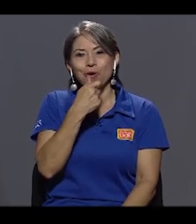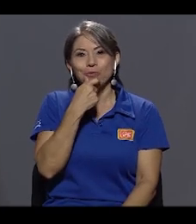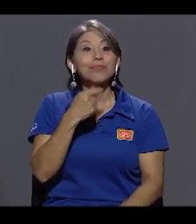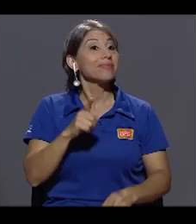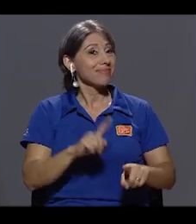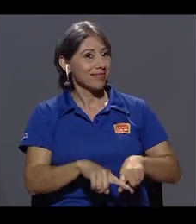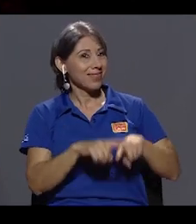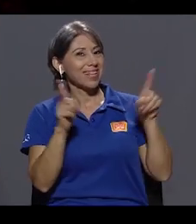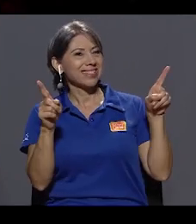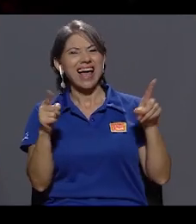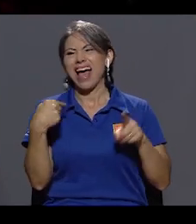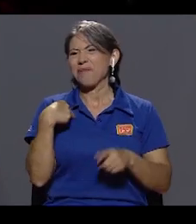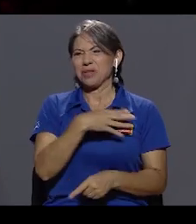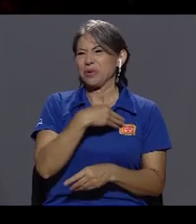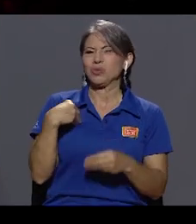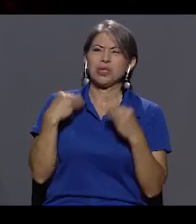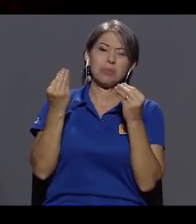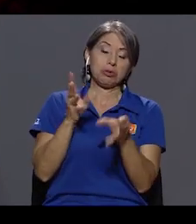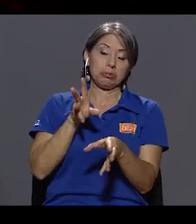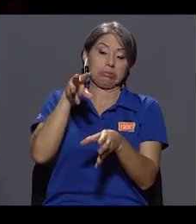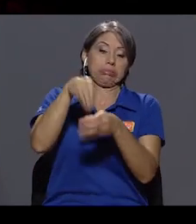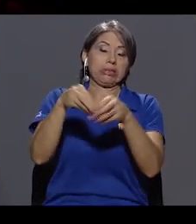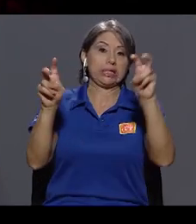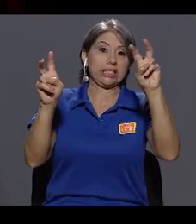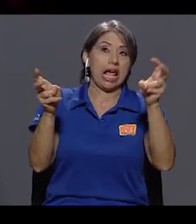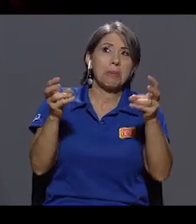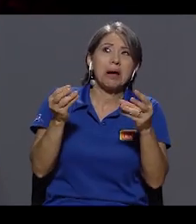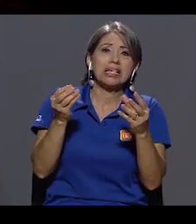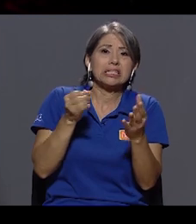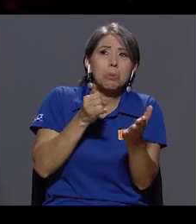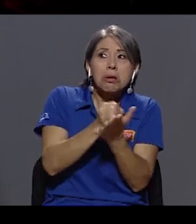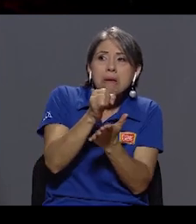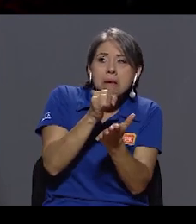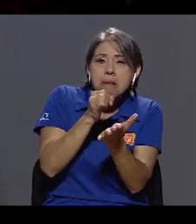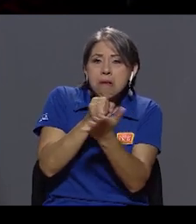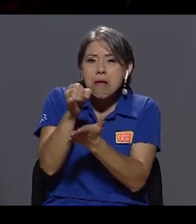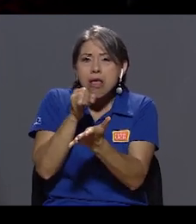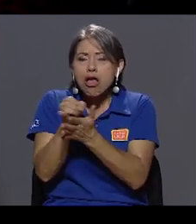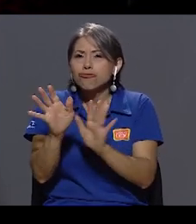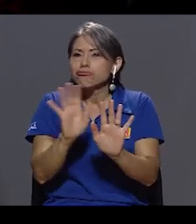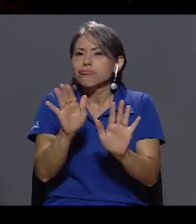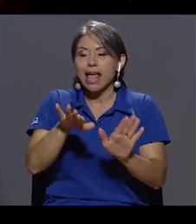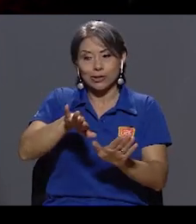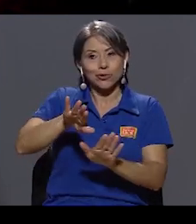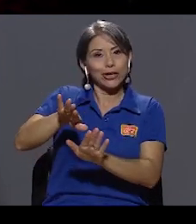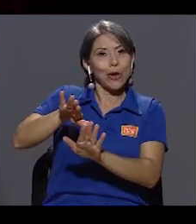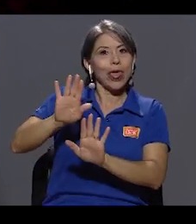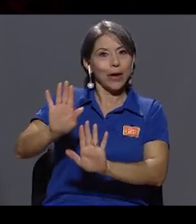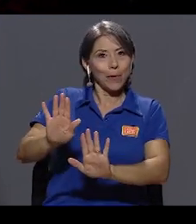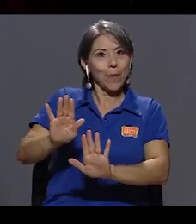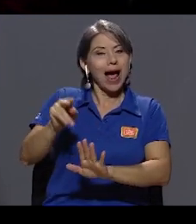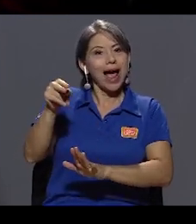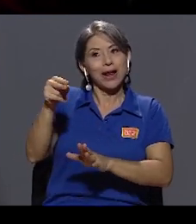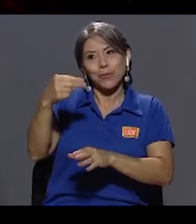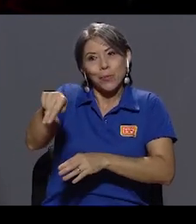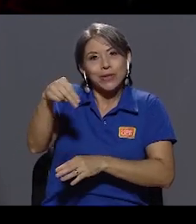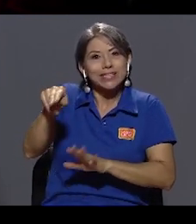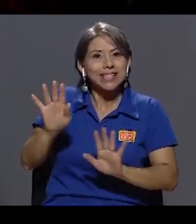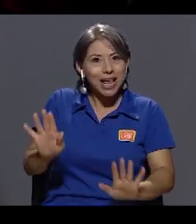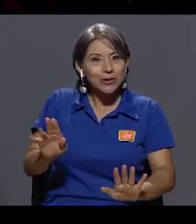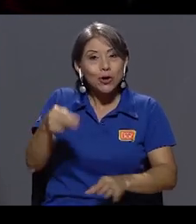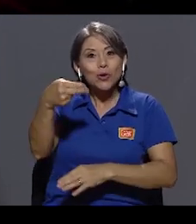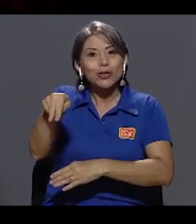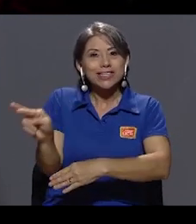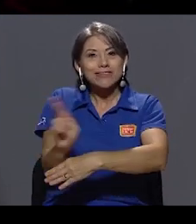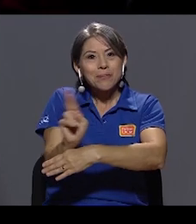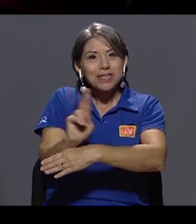gran diferencia. A mí no me gusta meterme mucho en temas muy así, investigar, ese tipo de cosas. Se lo dejo a noticieros, lo dejo